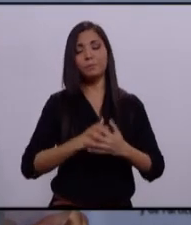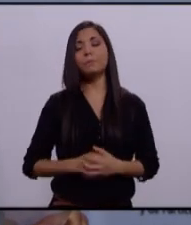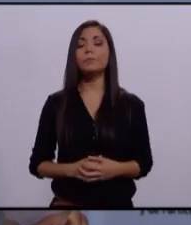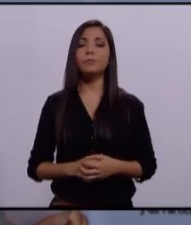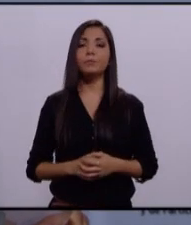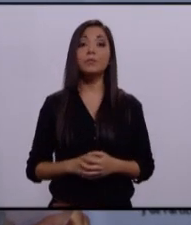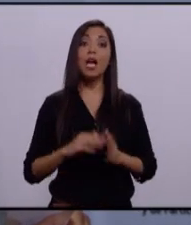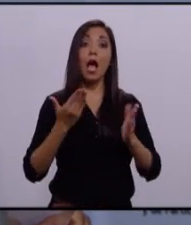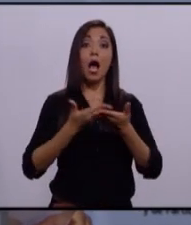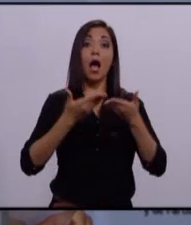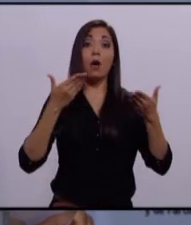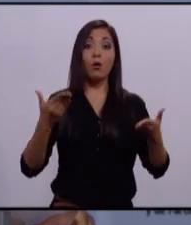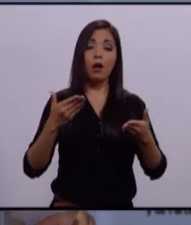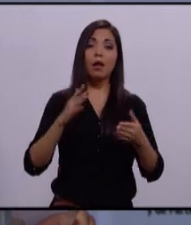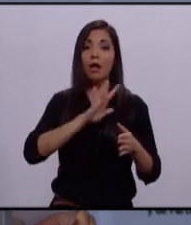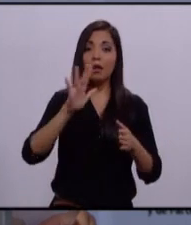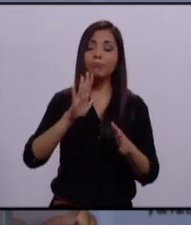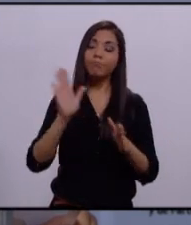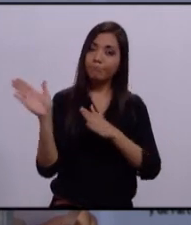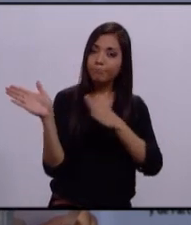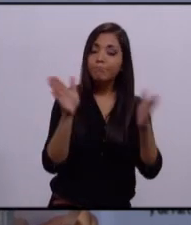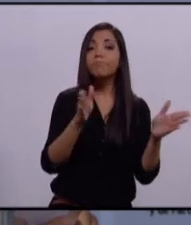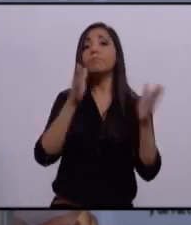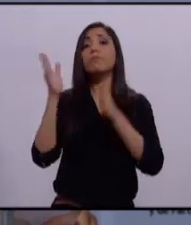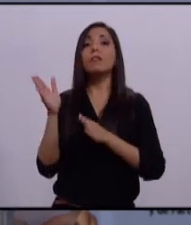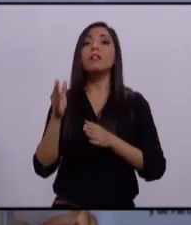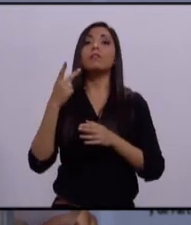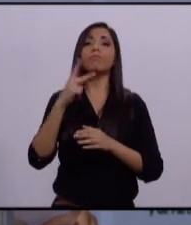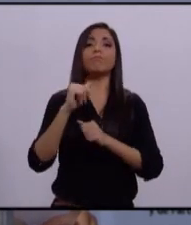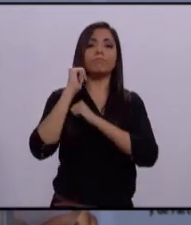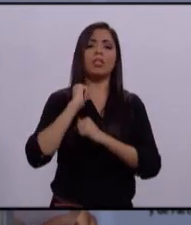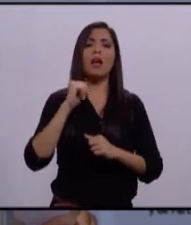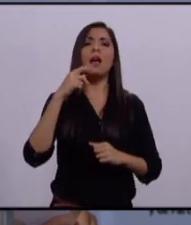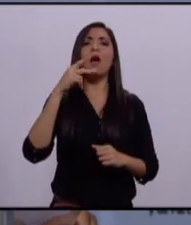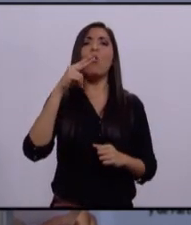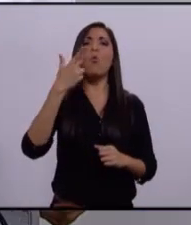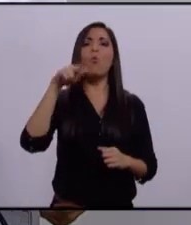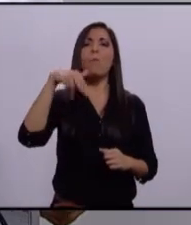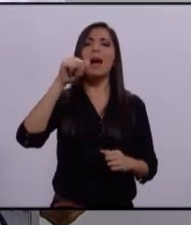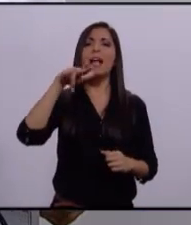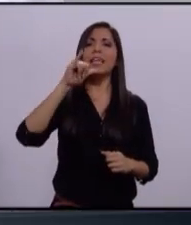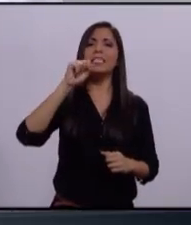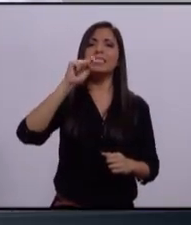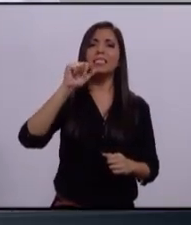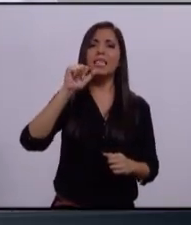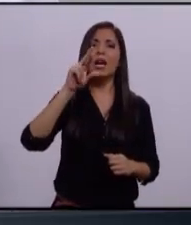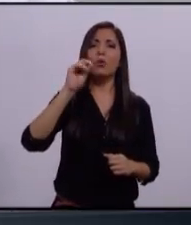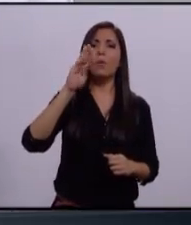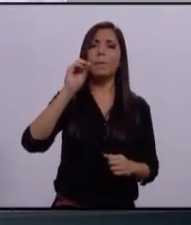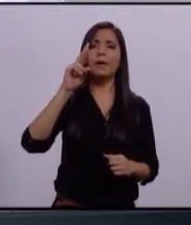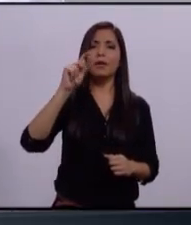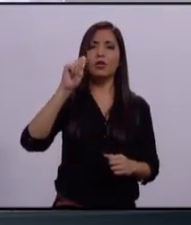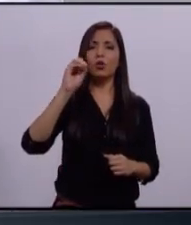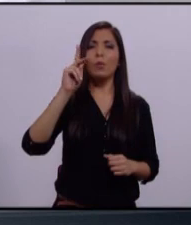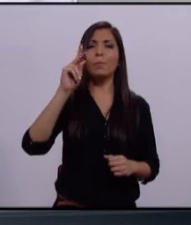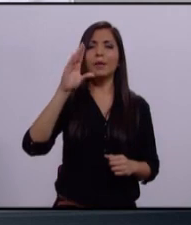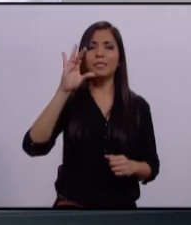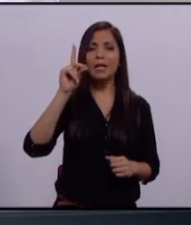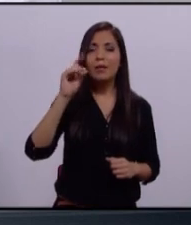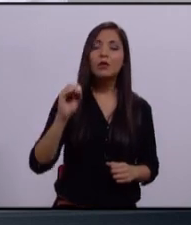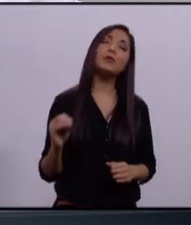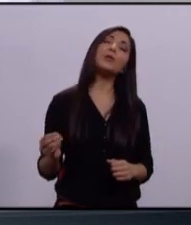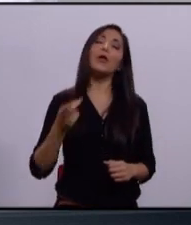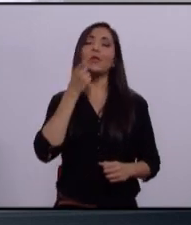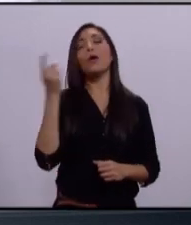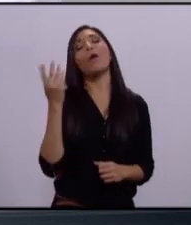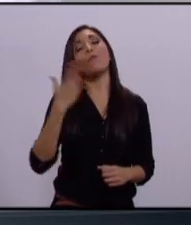Es el turno ahora del candidato del Partido Humanista, Roberto Preciado. Muy buenas noches, Belén. Buenas noches a la